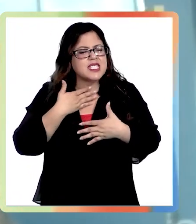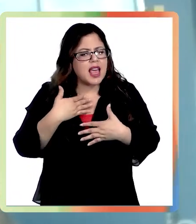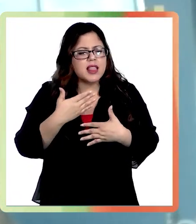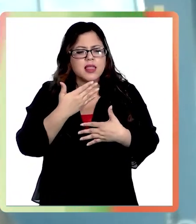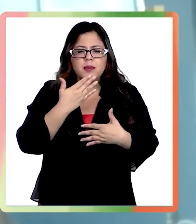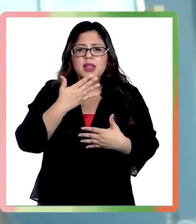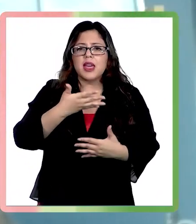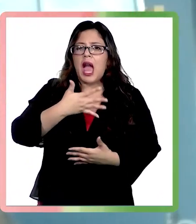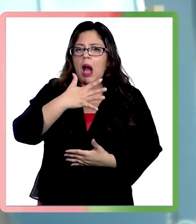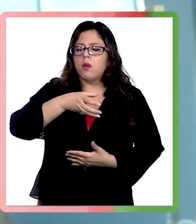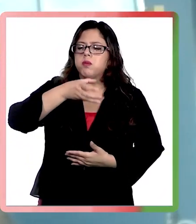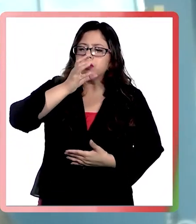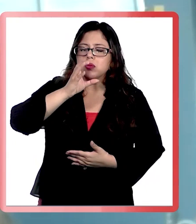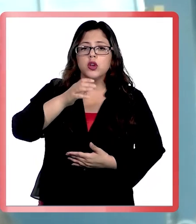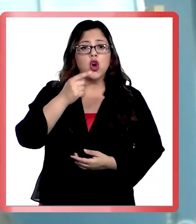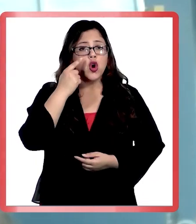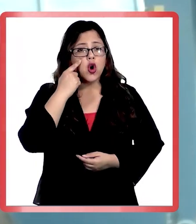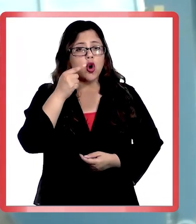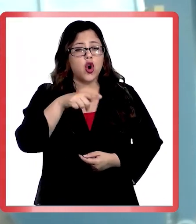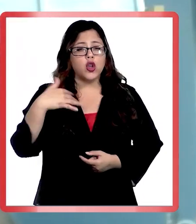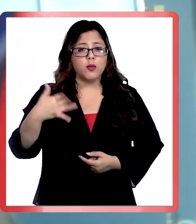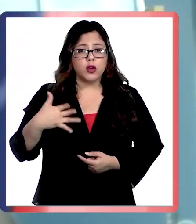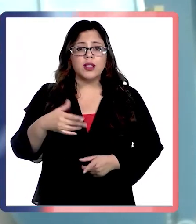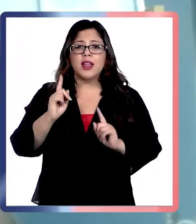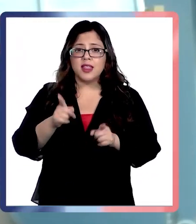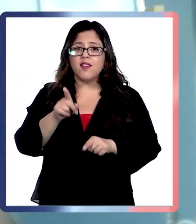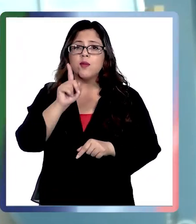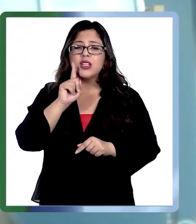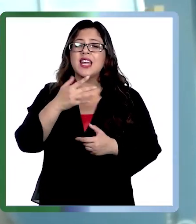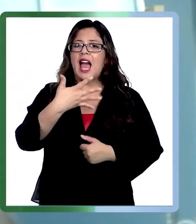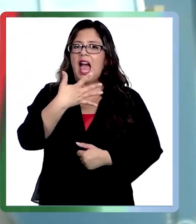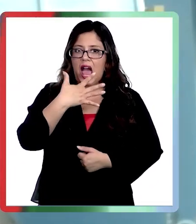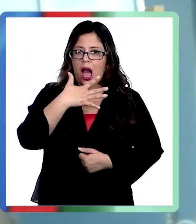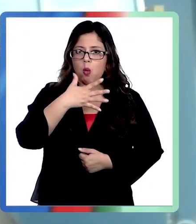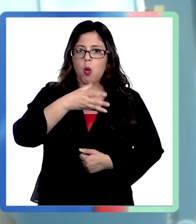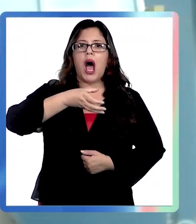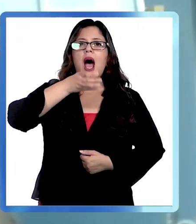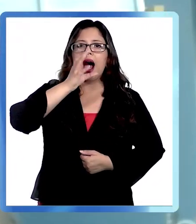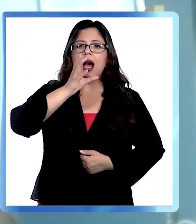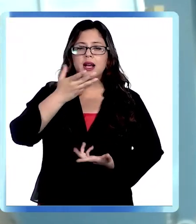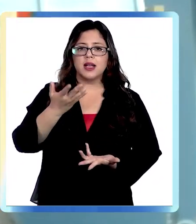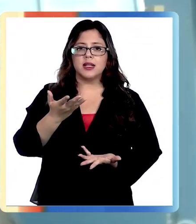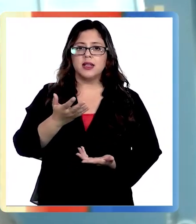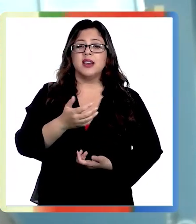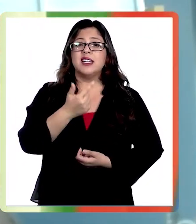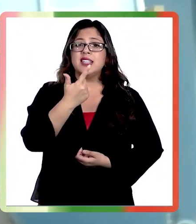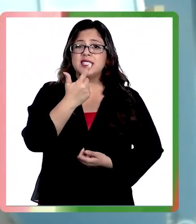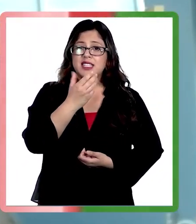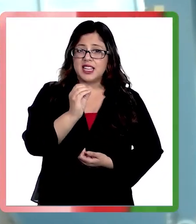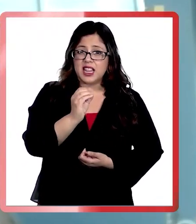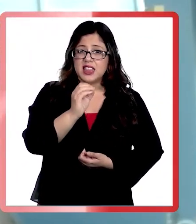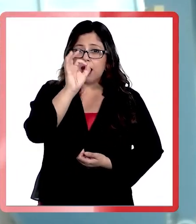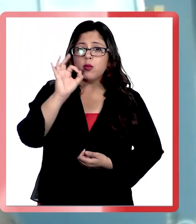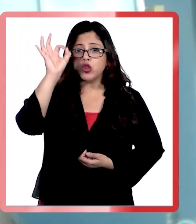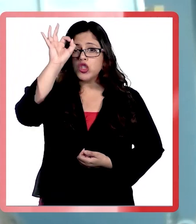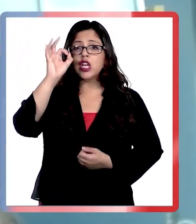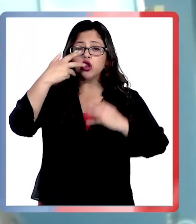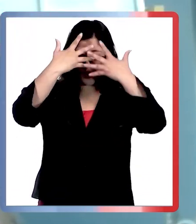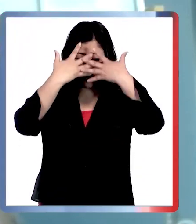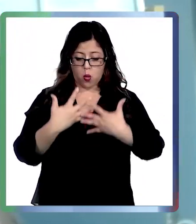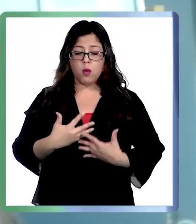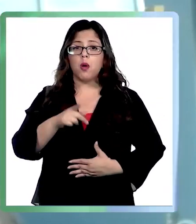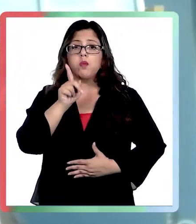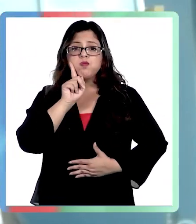Mira, la hidratación fundamental que debemos tener es con agua. Le a nuestro cuerpo entre un 60 y un 70% agua